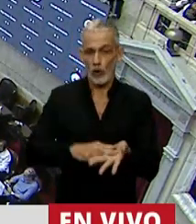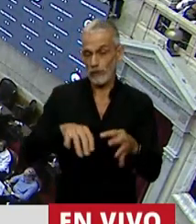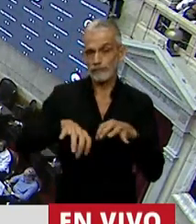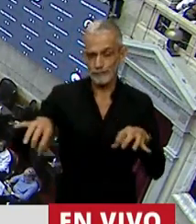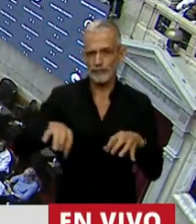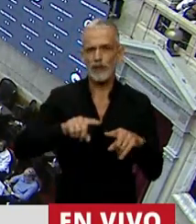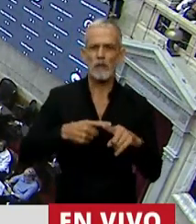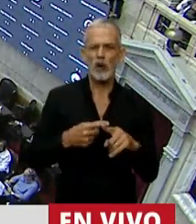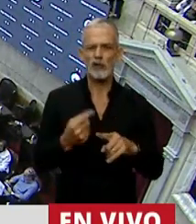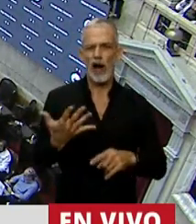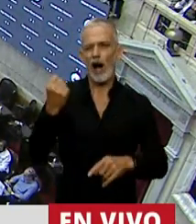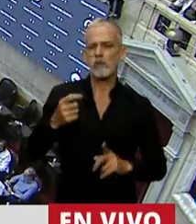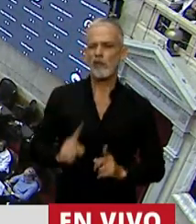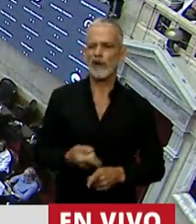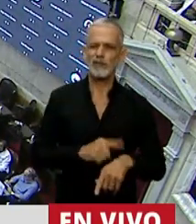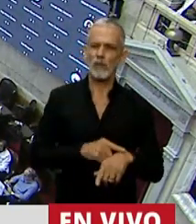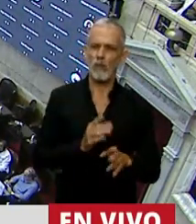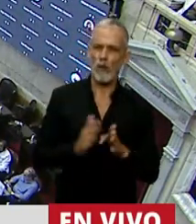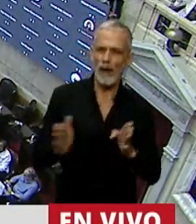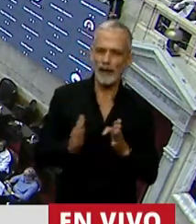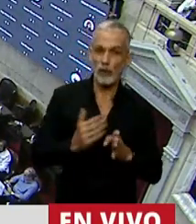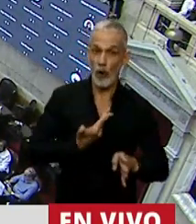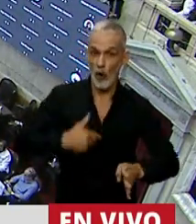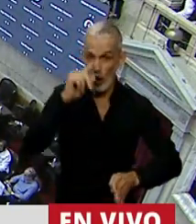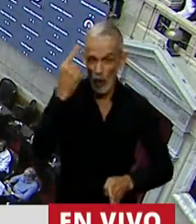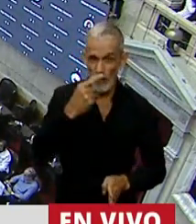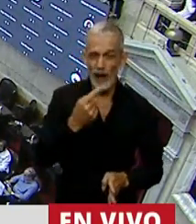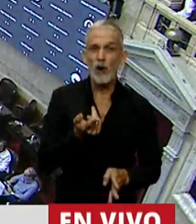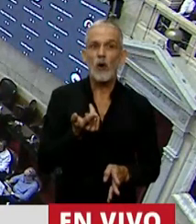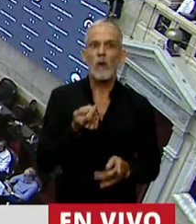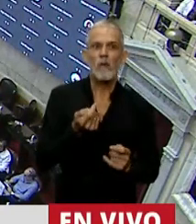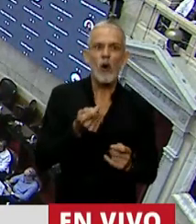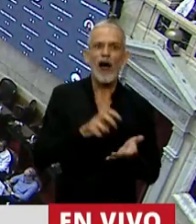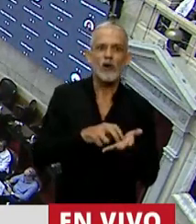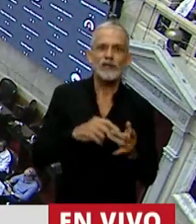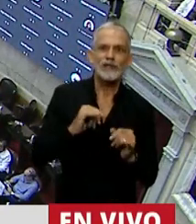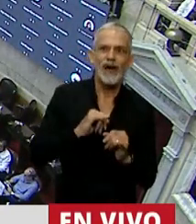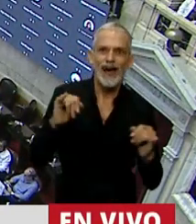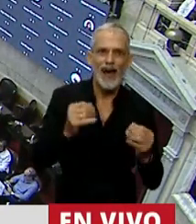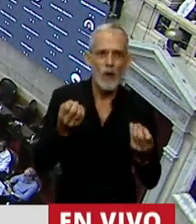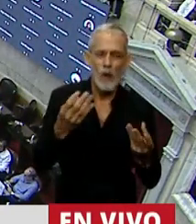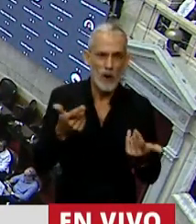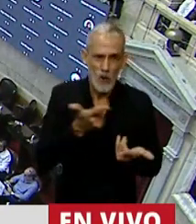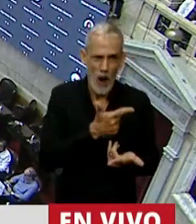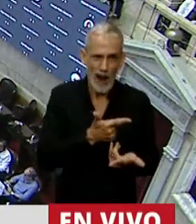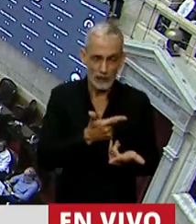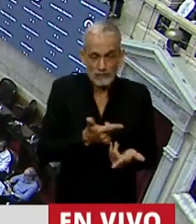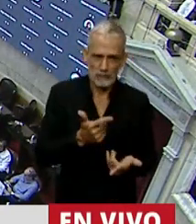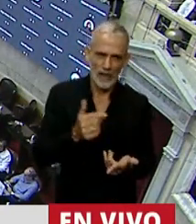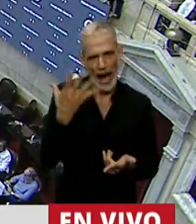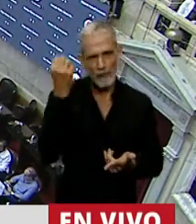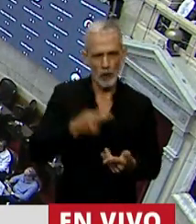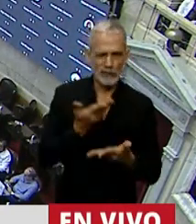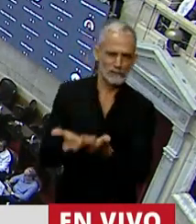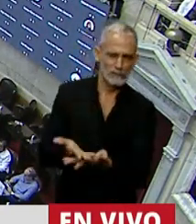político del mismo en un momento en el que el gobierno tiene pocas noticias buenas para dar. Mientras